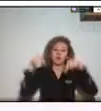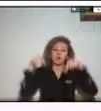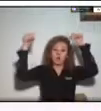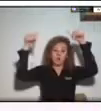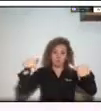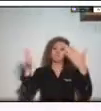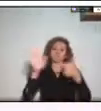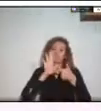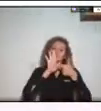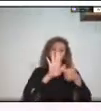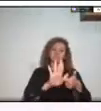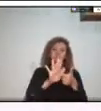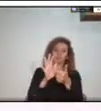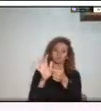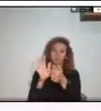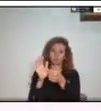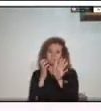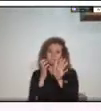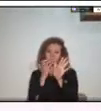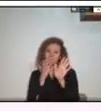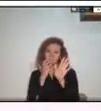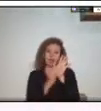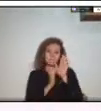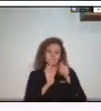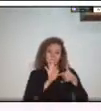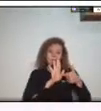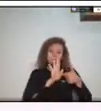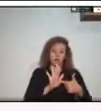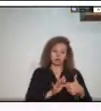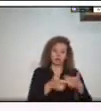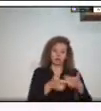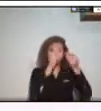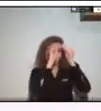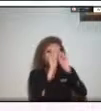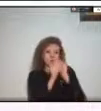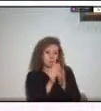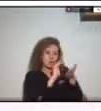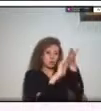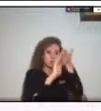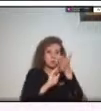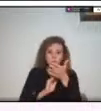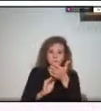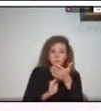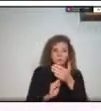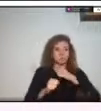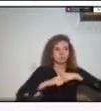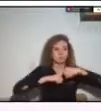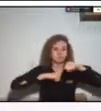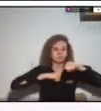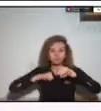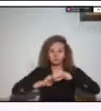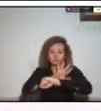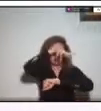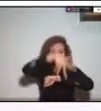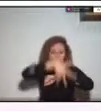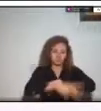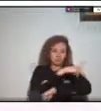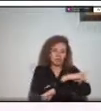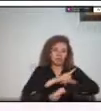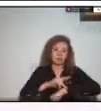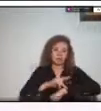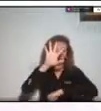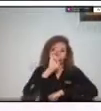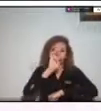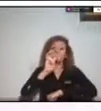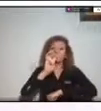alternativas recomendadas para la inestabilidad por movimientos en masa en el kilómetro 58 de la vía Bogotá Villa Vicencio así